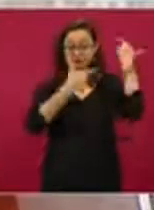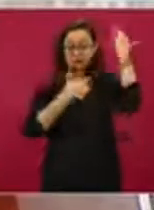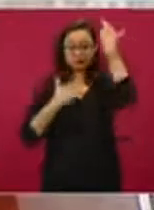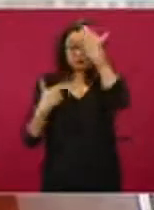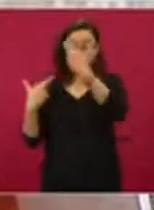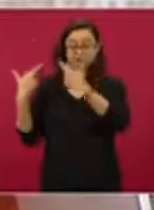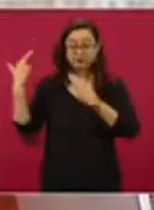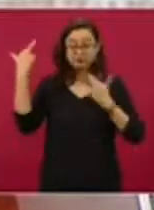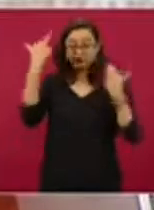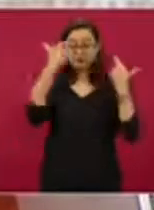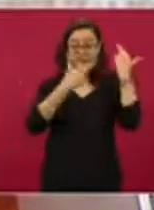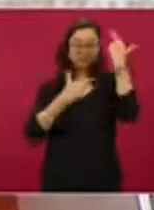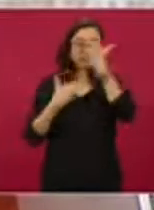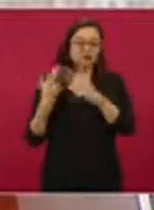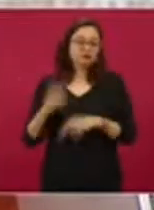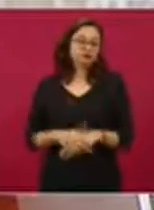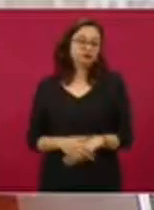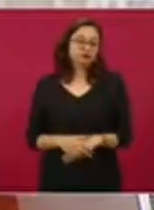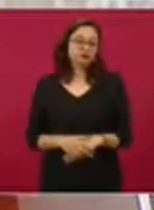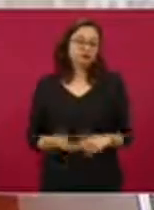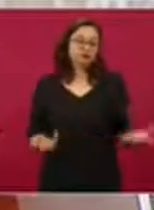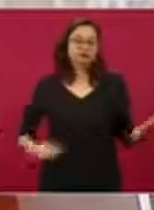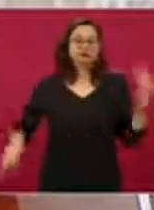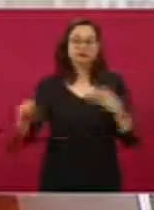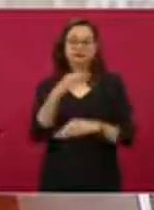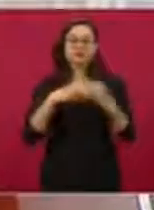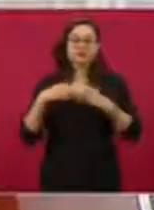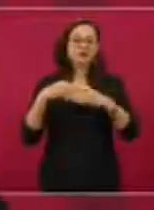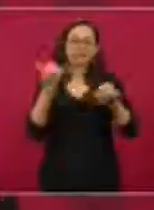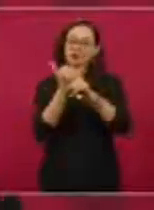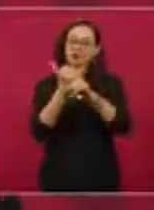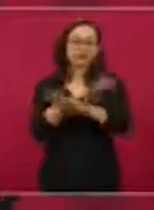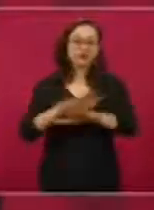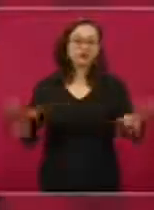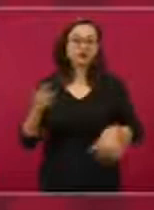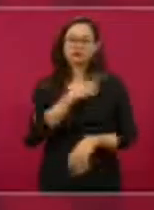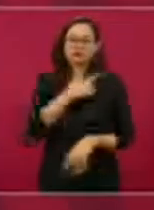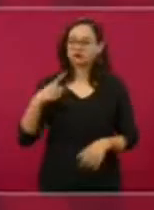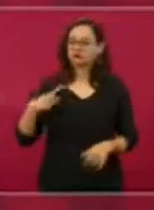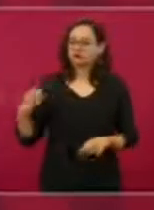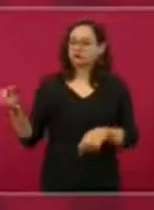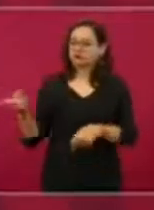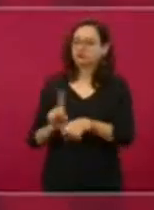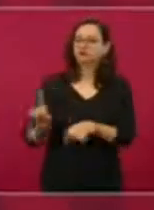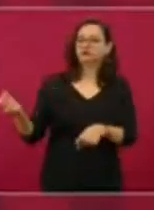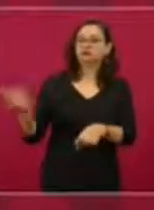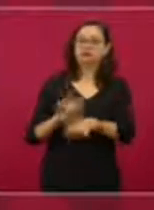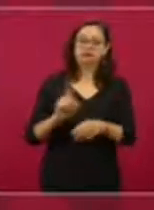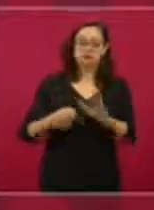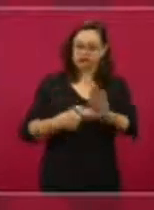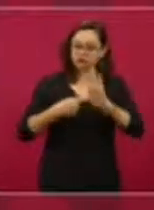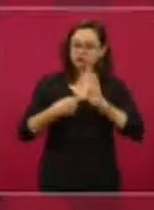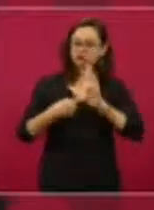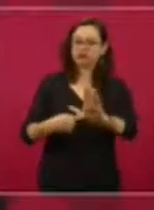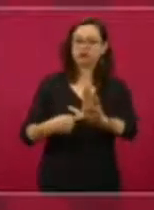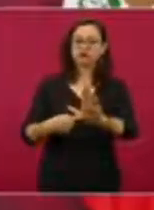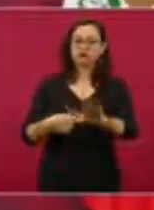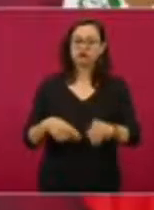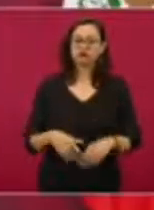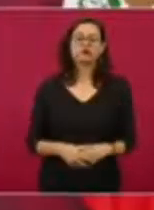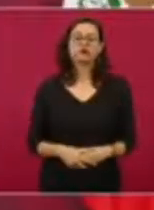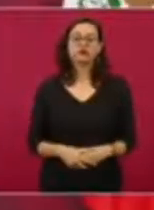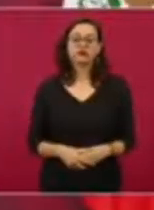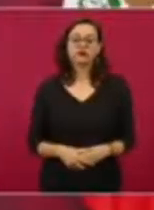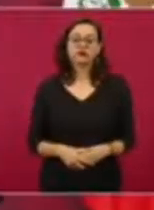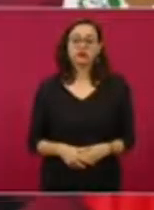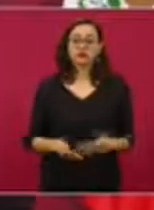Todos tenemos que informar, aquí todos los días, y tiene que haber